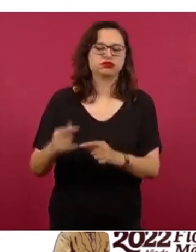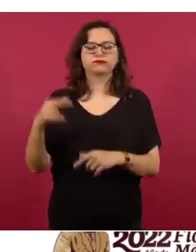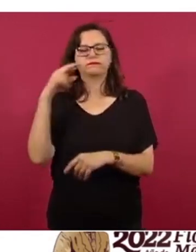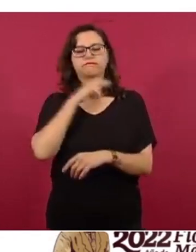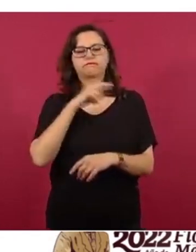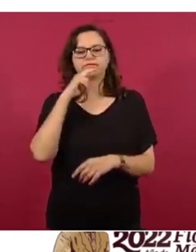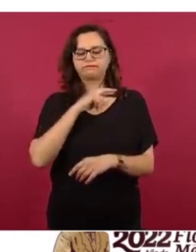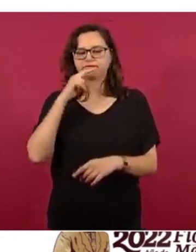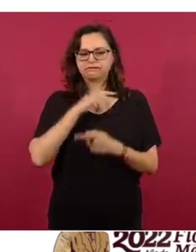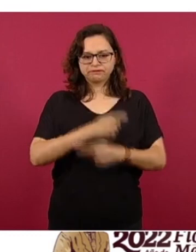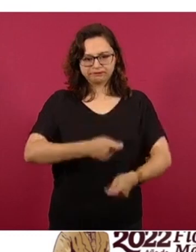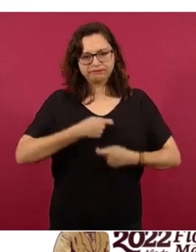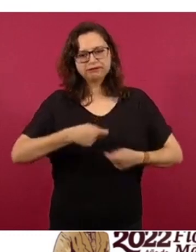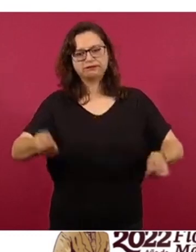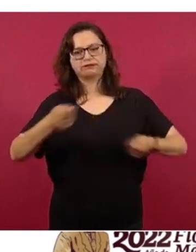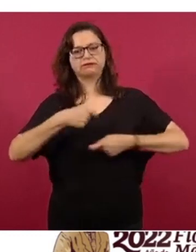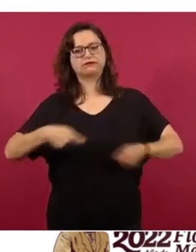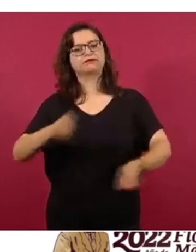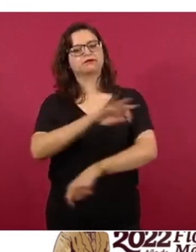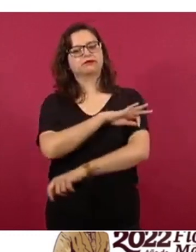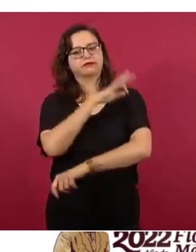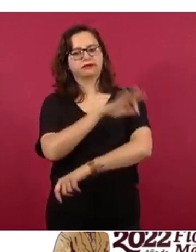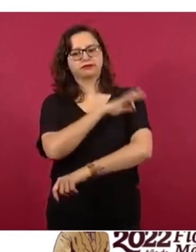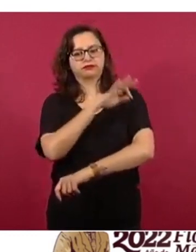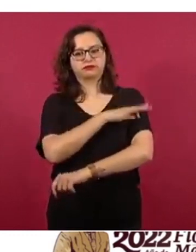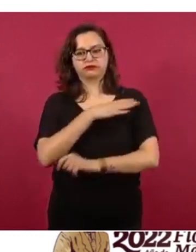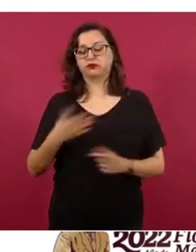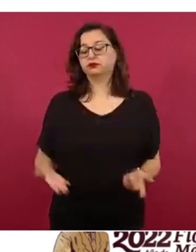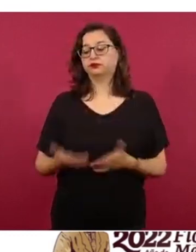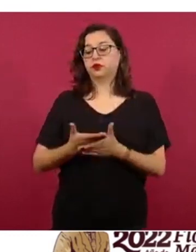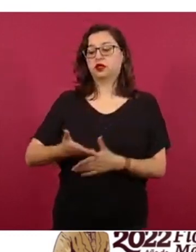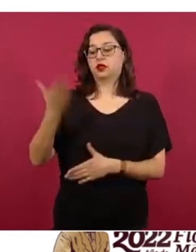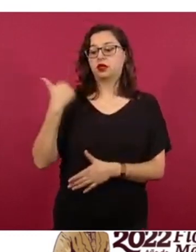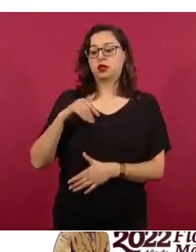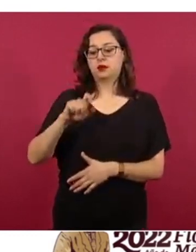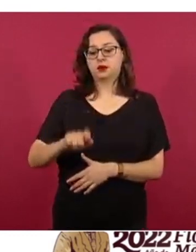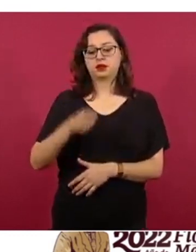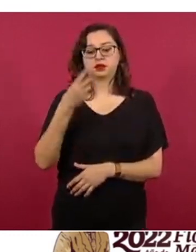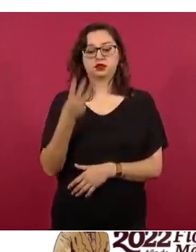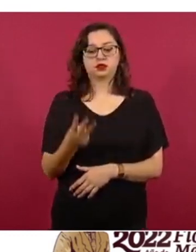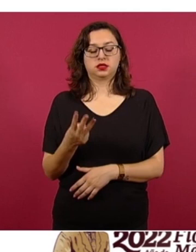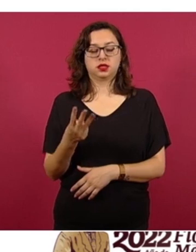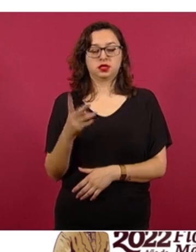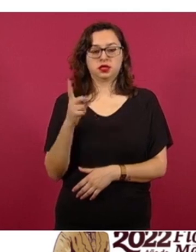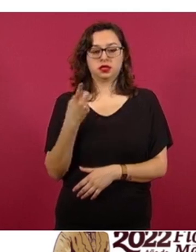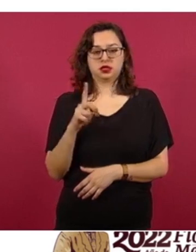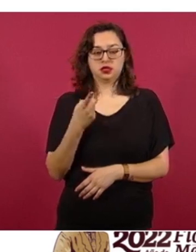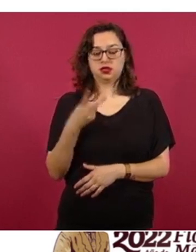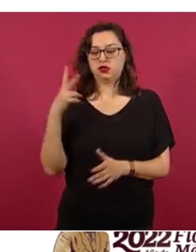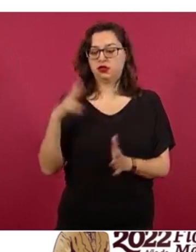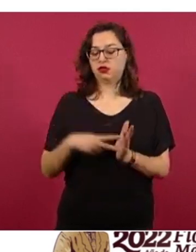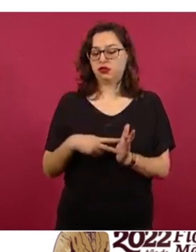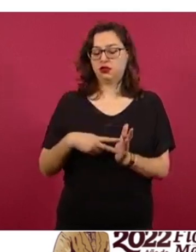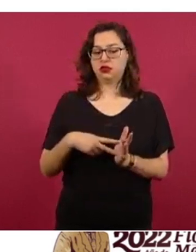a lo largo de todo el programa de vacunación COVID que inició desde el pasado 23 de diciembre de